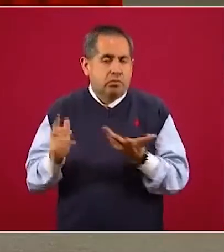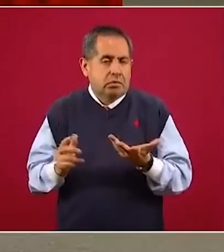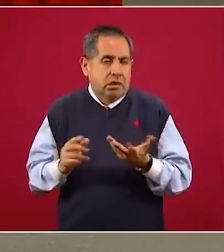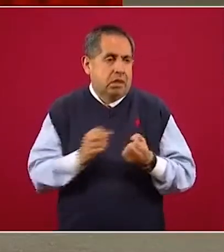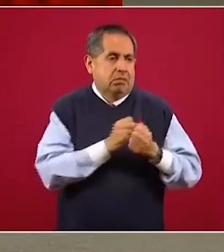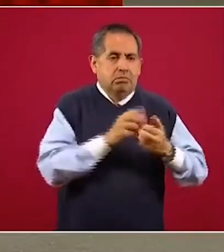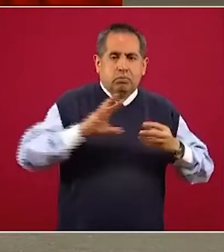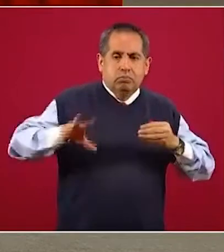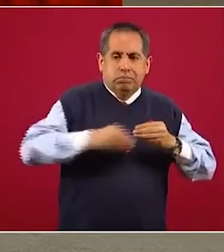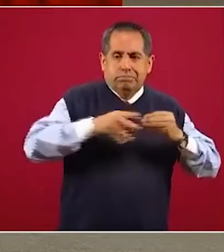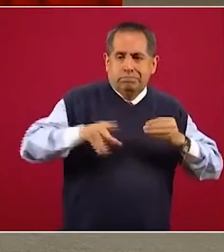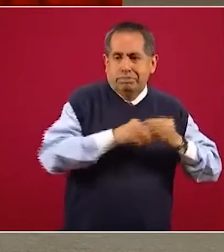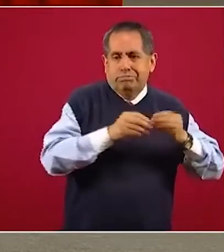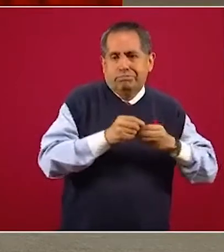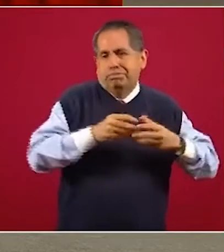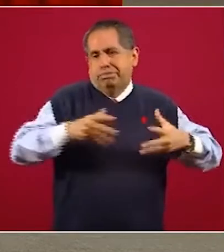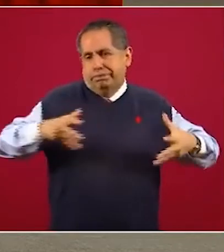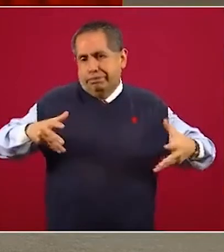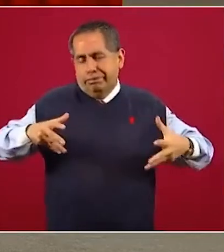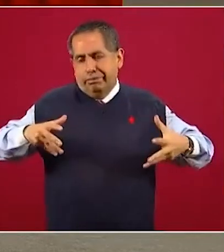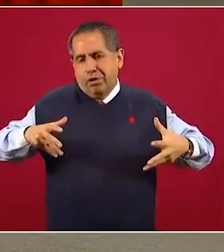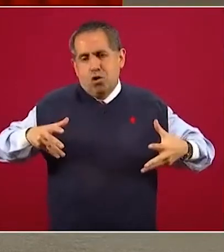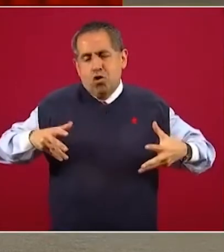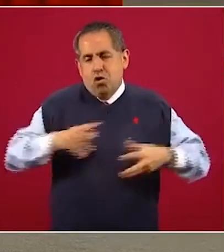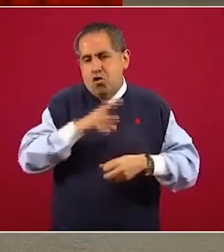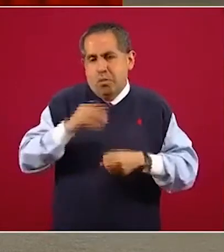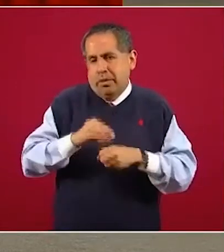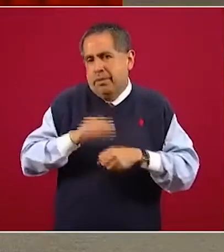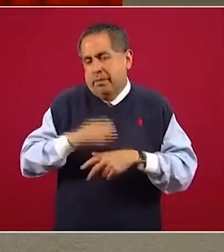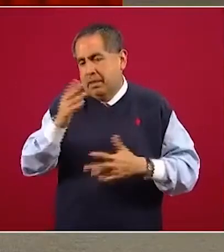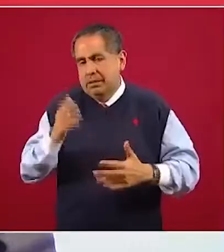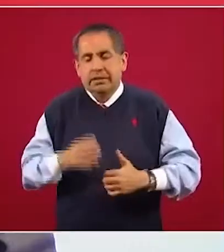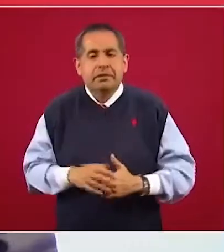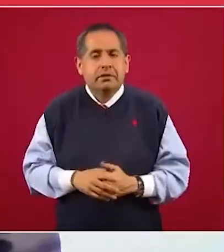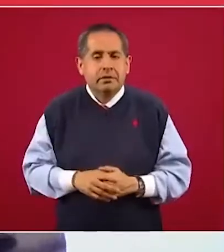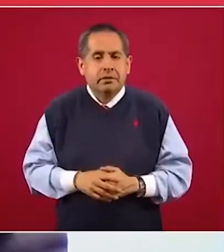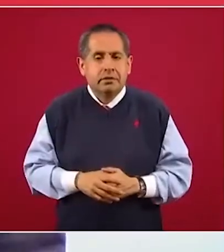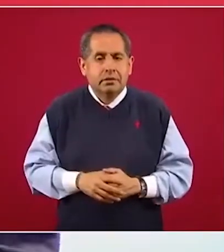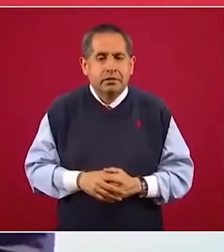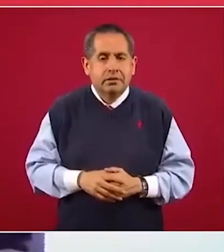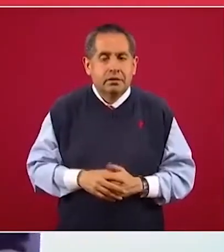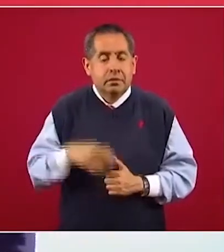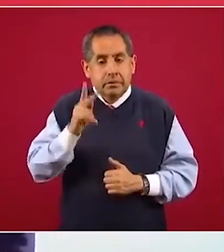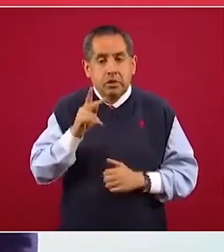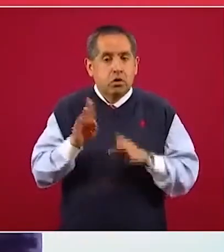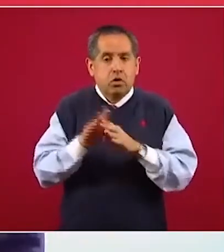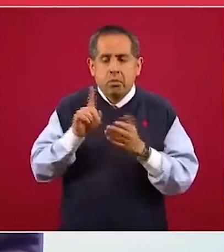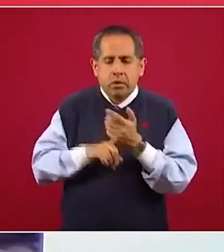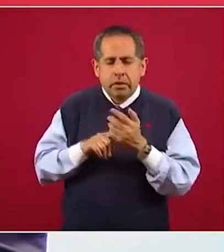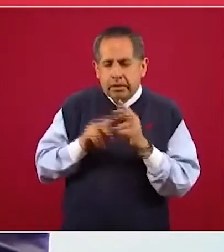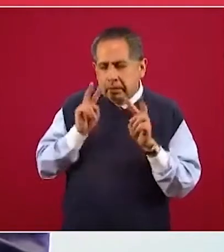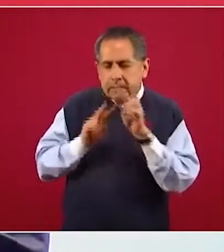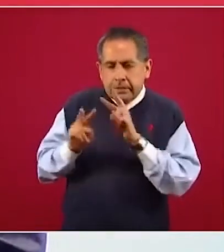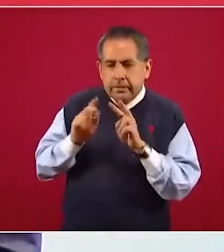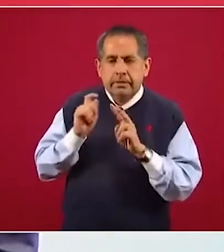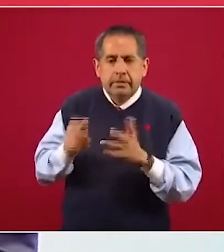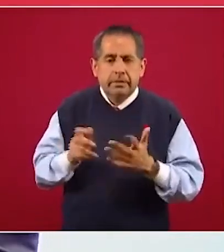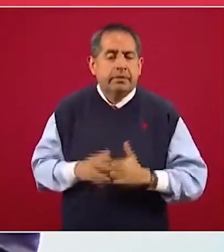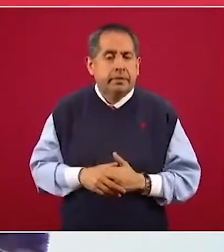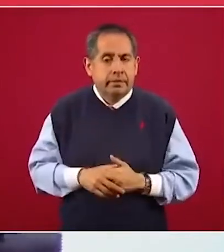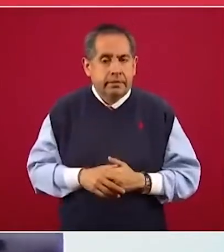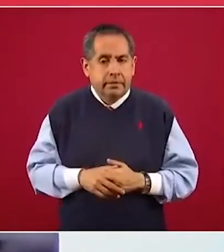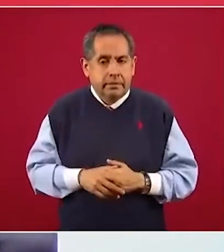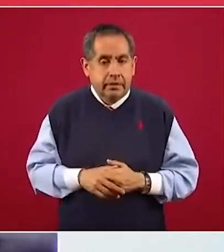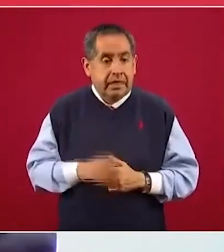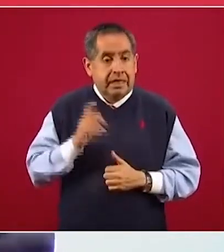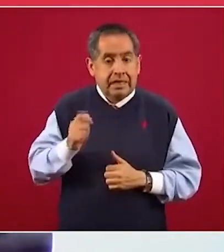porque ese es un porcentaje respecto a una cantidad cada vez mayor de casos. Pero ¿cómo se interpreta esto? La